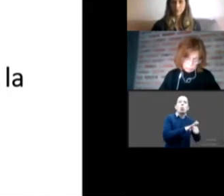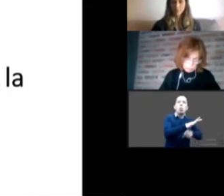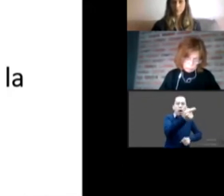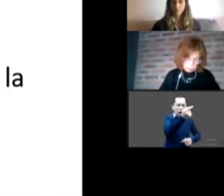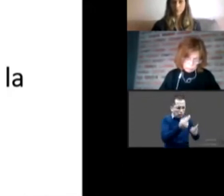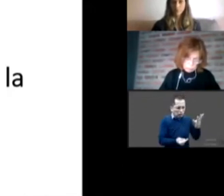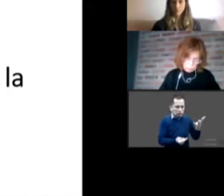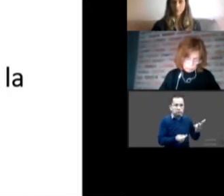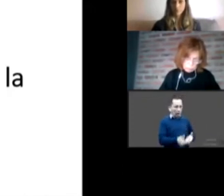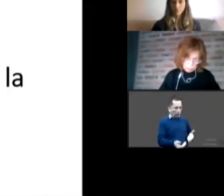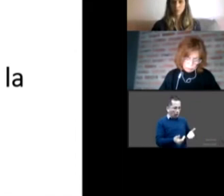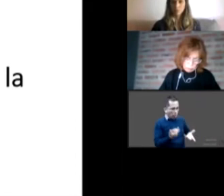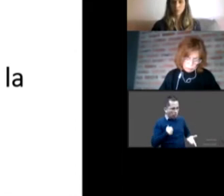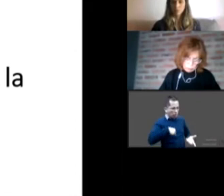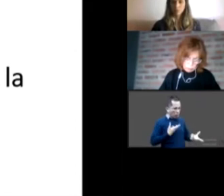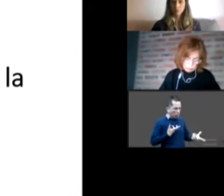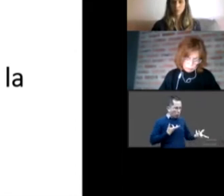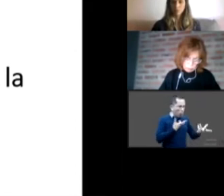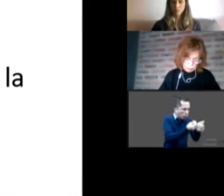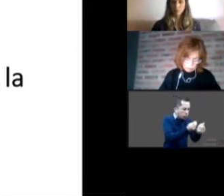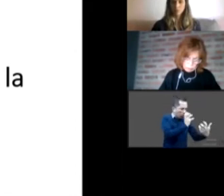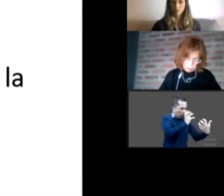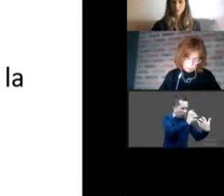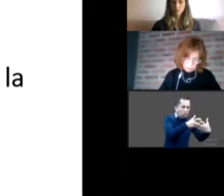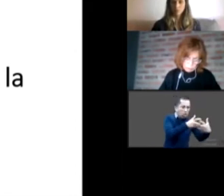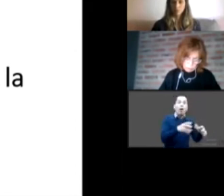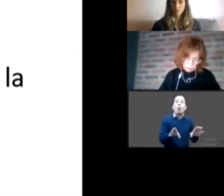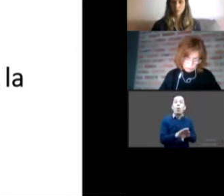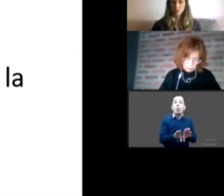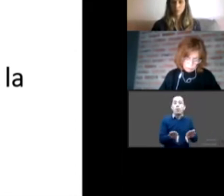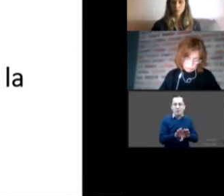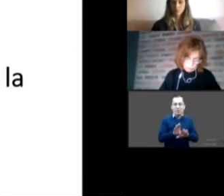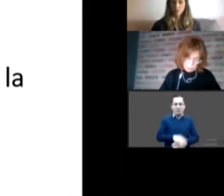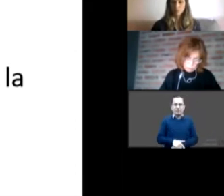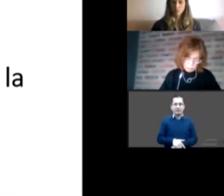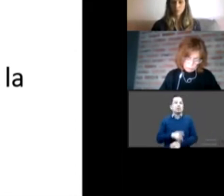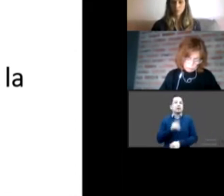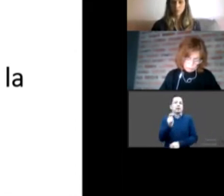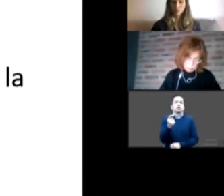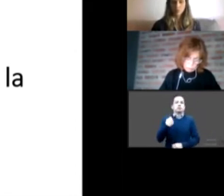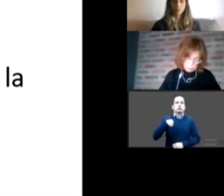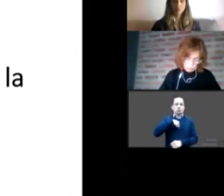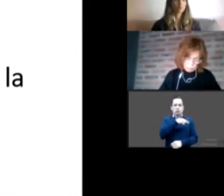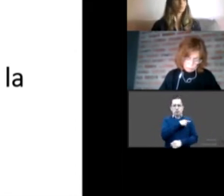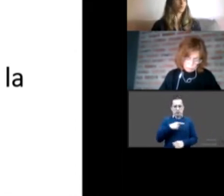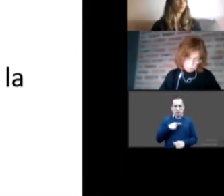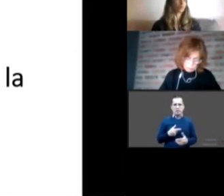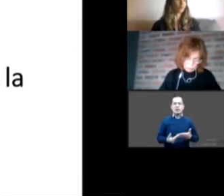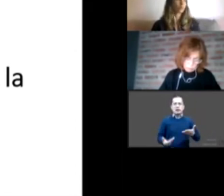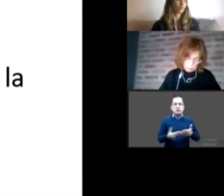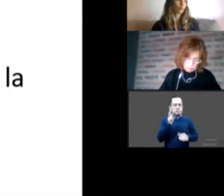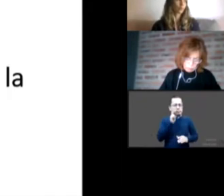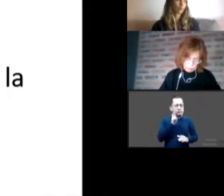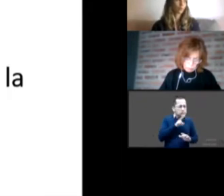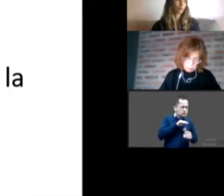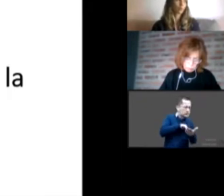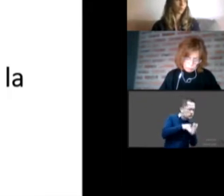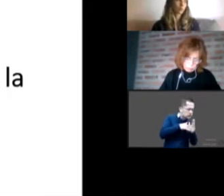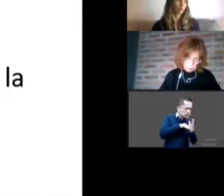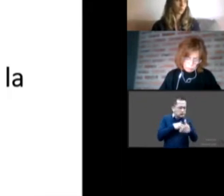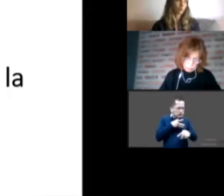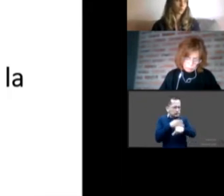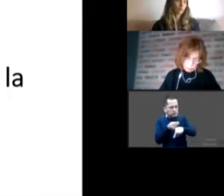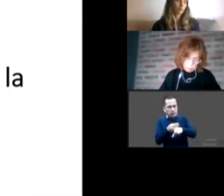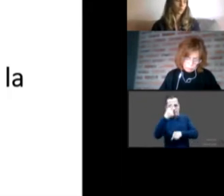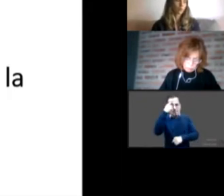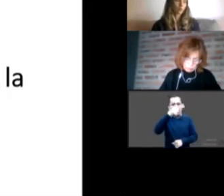encontrar las rutas posibles para mejorar y otra vez es la palabra usada en toda